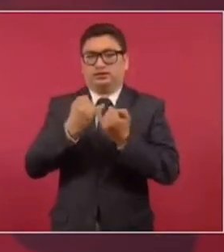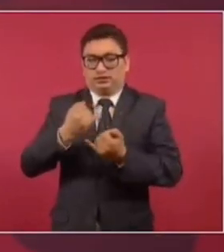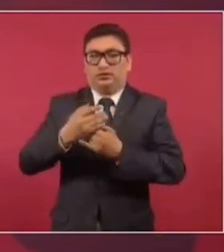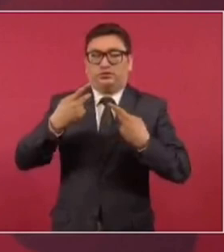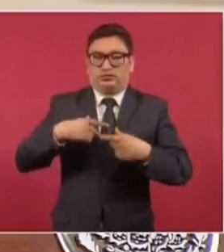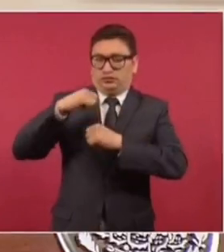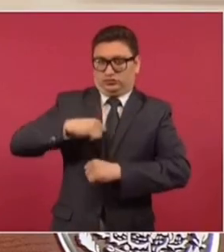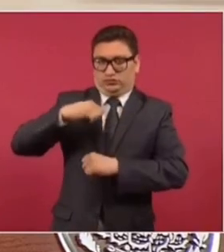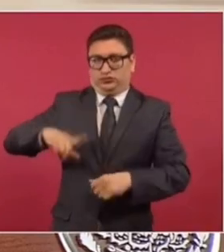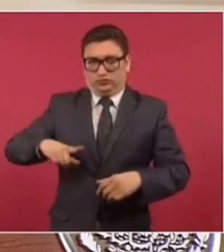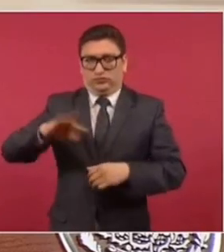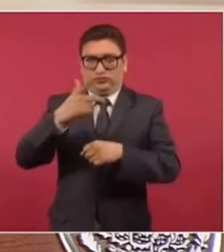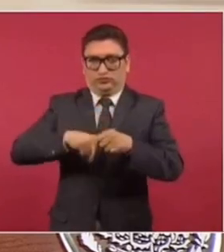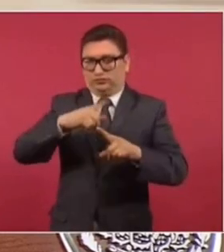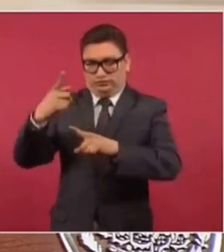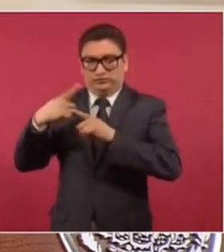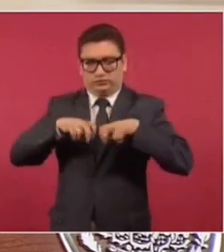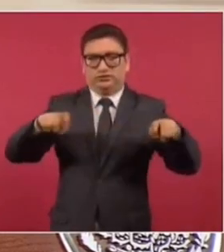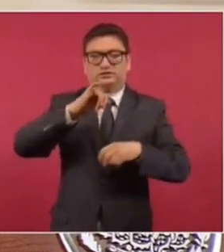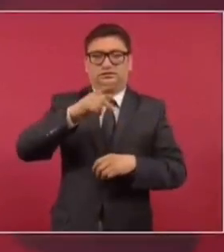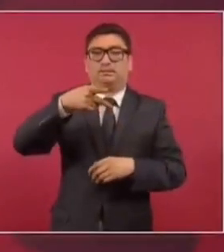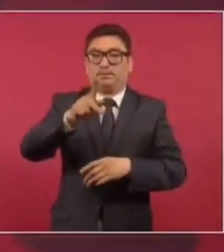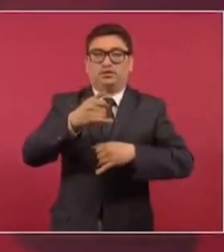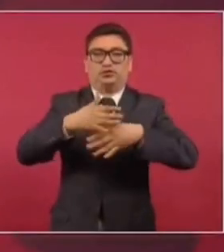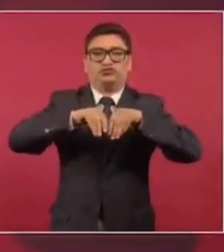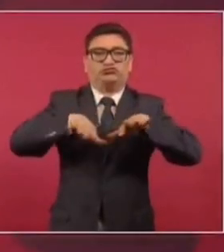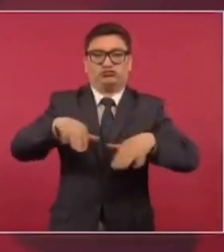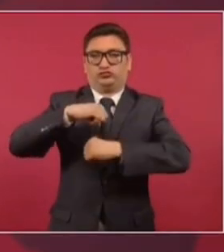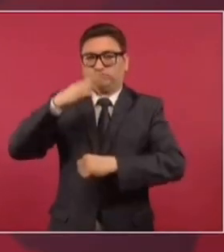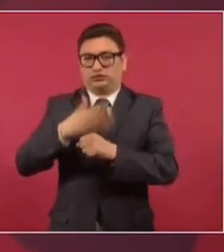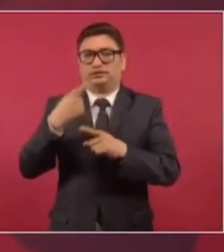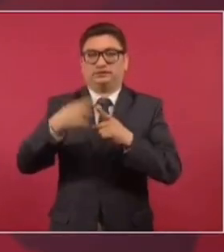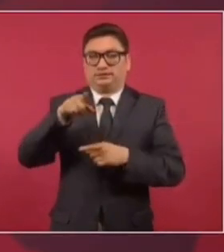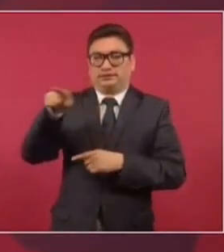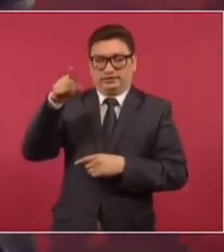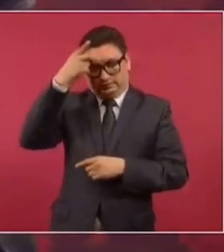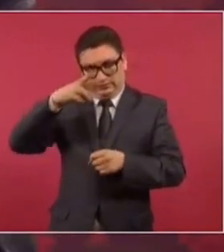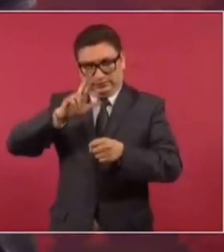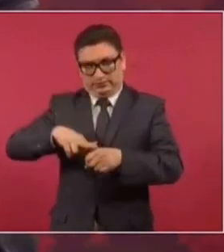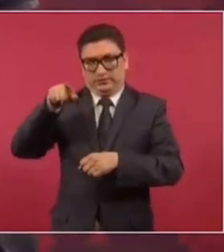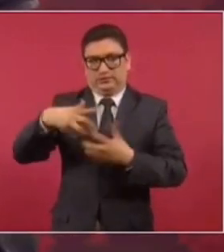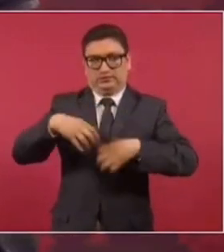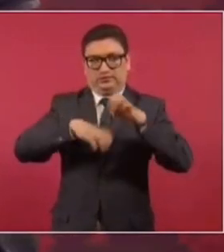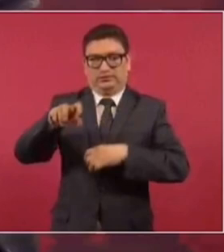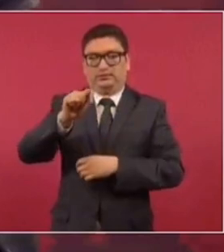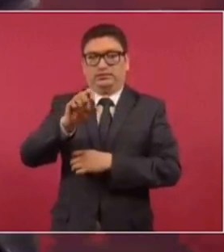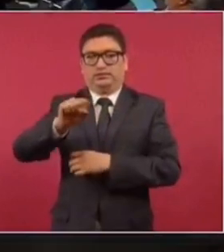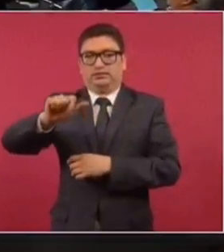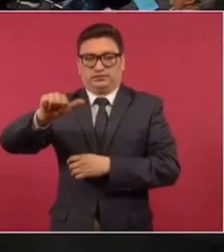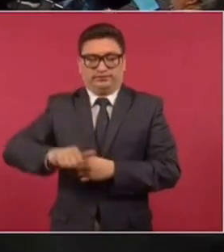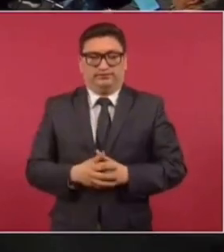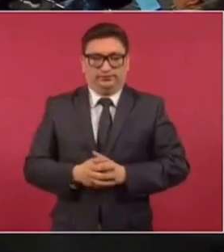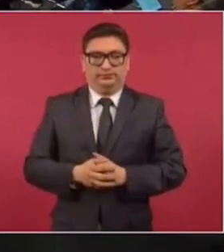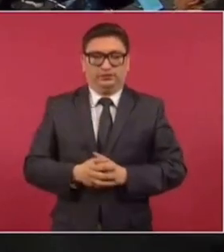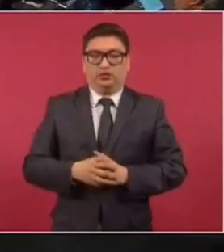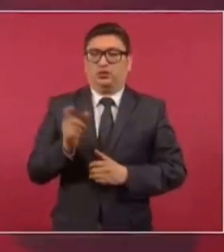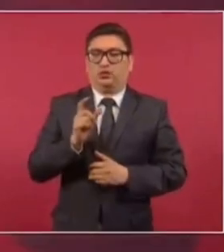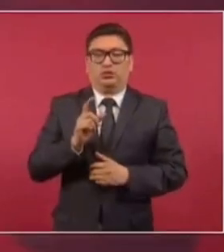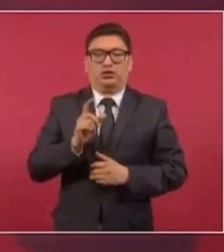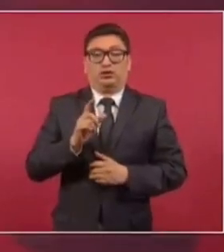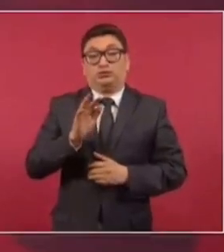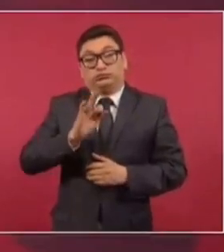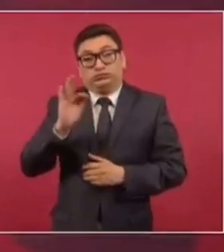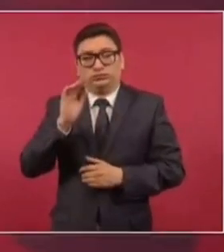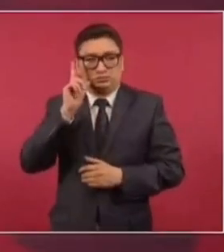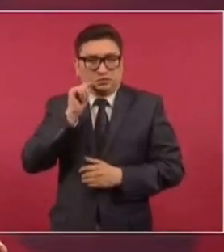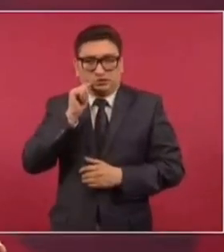federales. Pero el informe va a estar a cargo de los directivos de Tesla. Es probable que sea